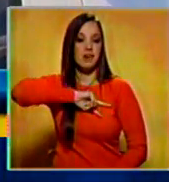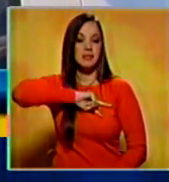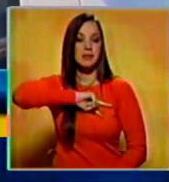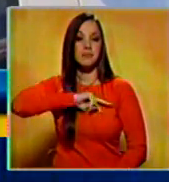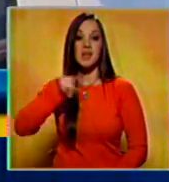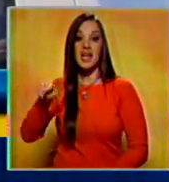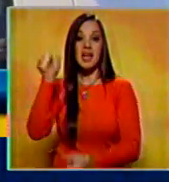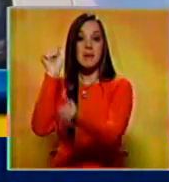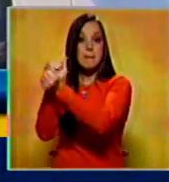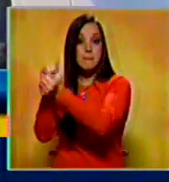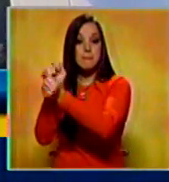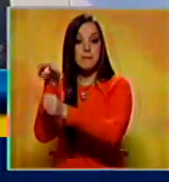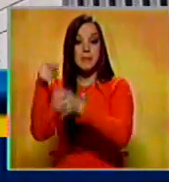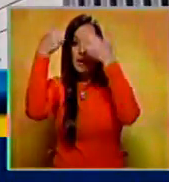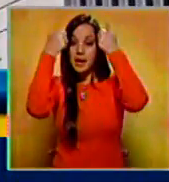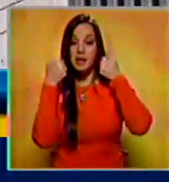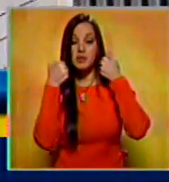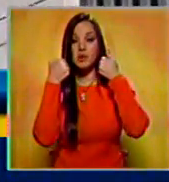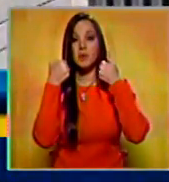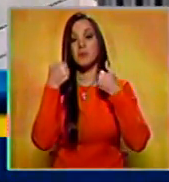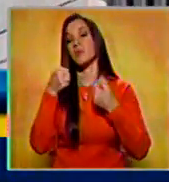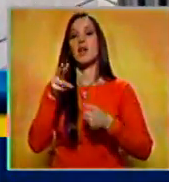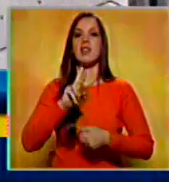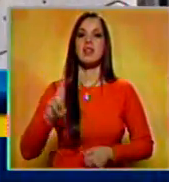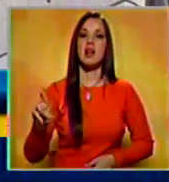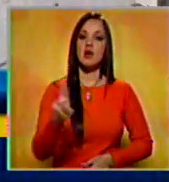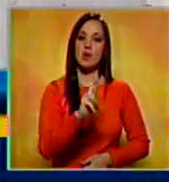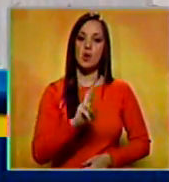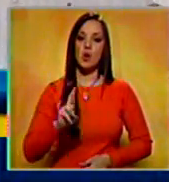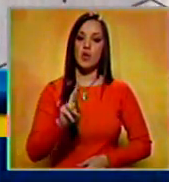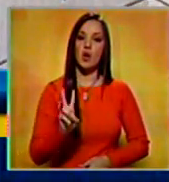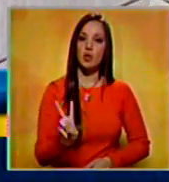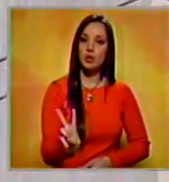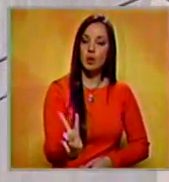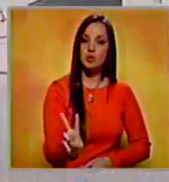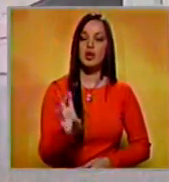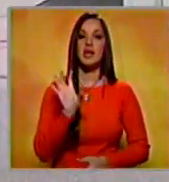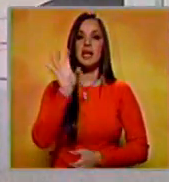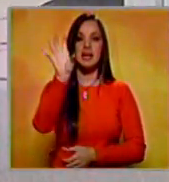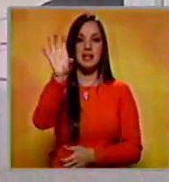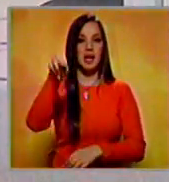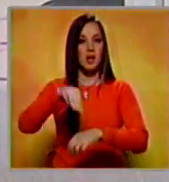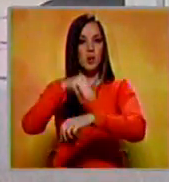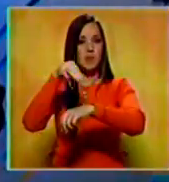permanecerá privado de libertad en el internado judicial del Rodeo 2, ubicado en el estado Miranda.